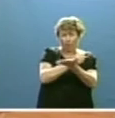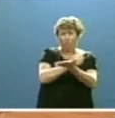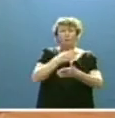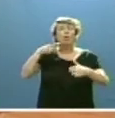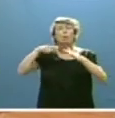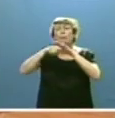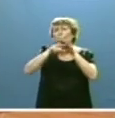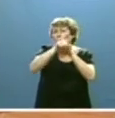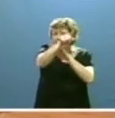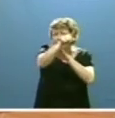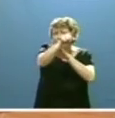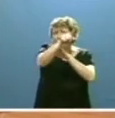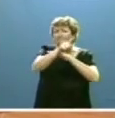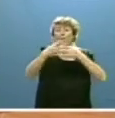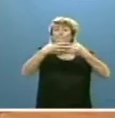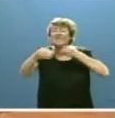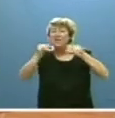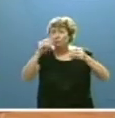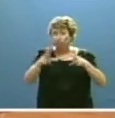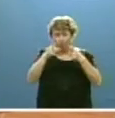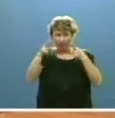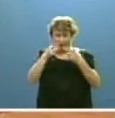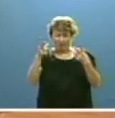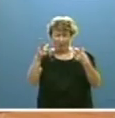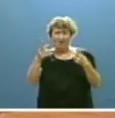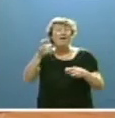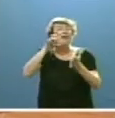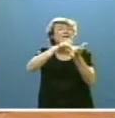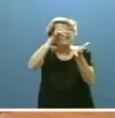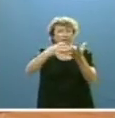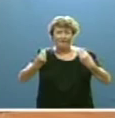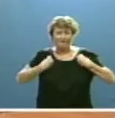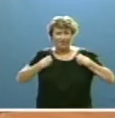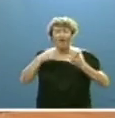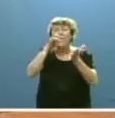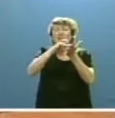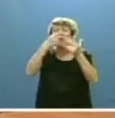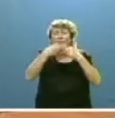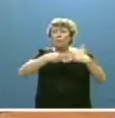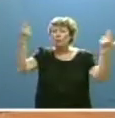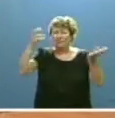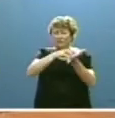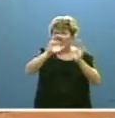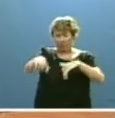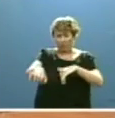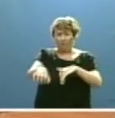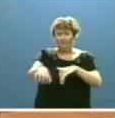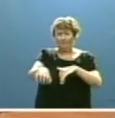Progreso, material y social, calidad de vida y calidad democrática en Castilla y León.